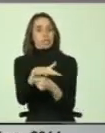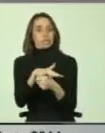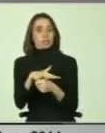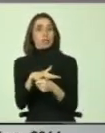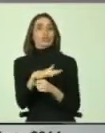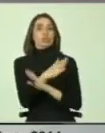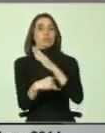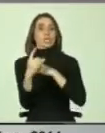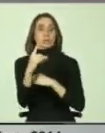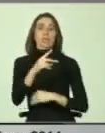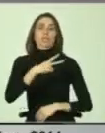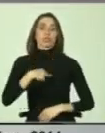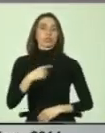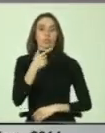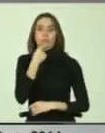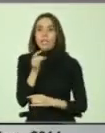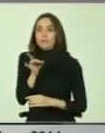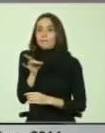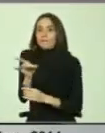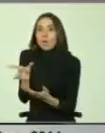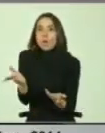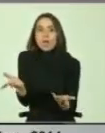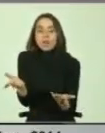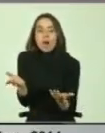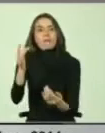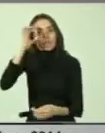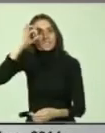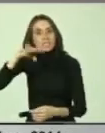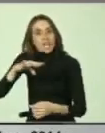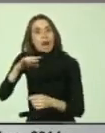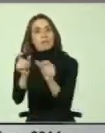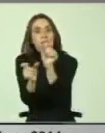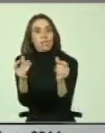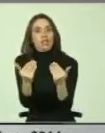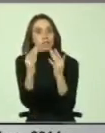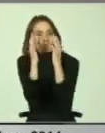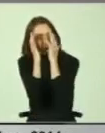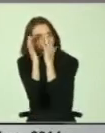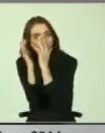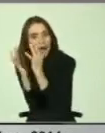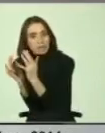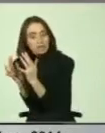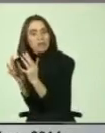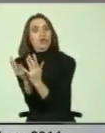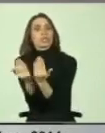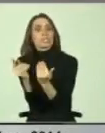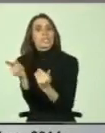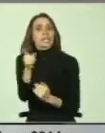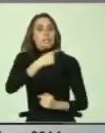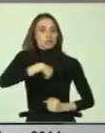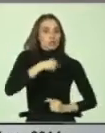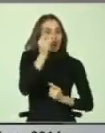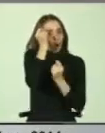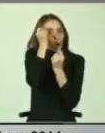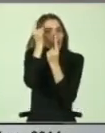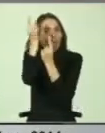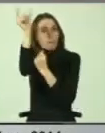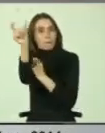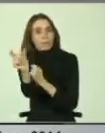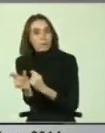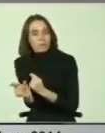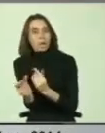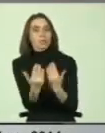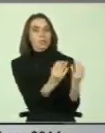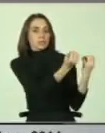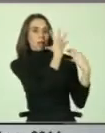para nosotros son tremendamente vulnerables y sabemos que necesitan nuestra atención, necesitan nuestra comprensión y para eso nosotros necesitamos